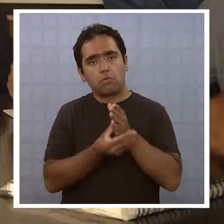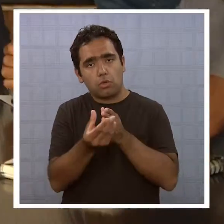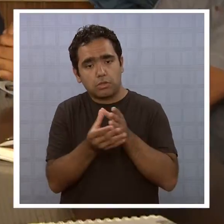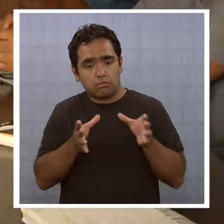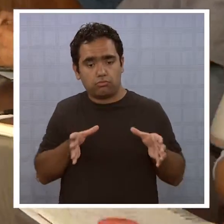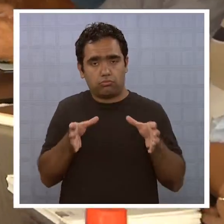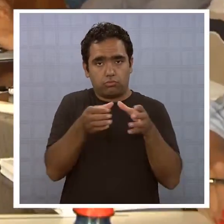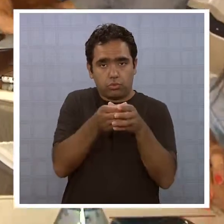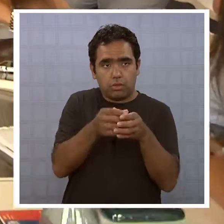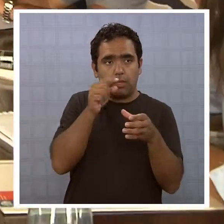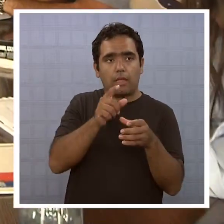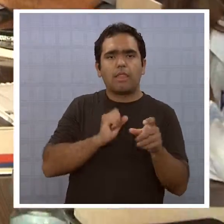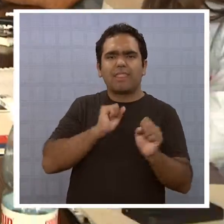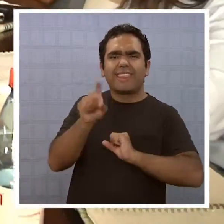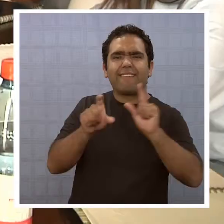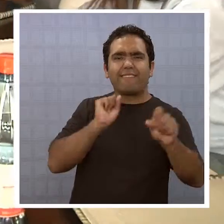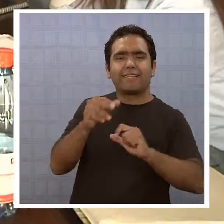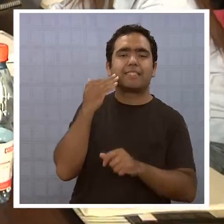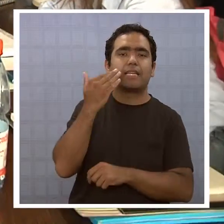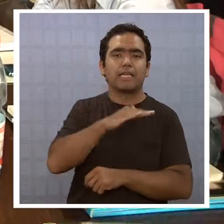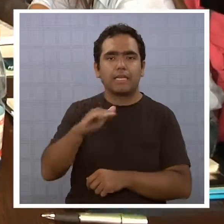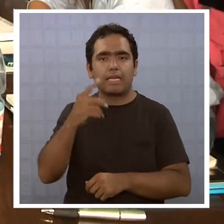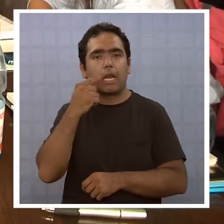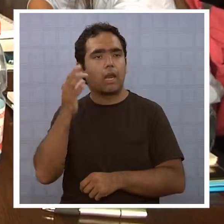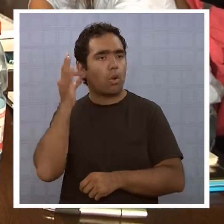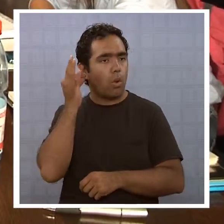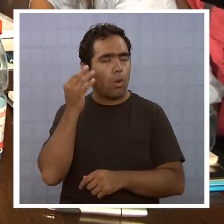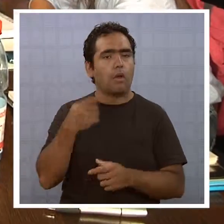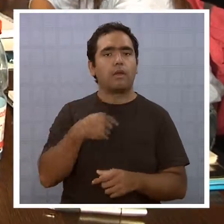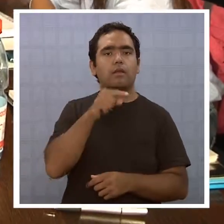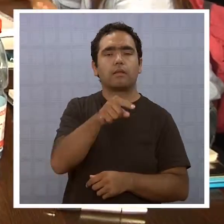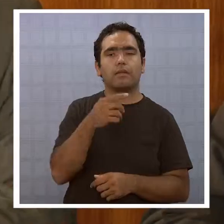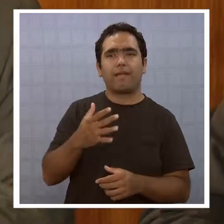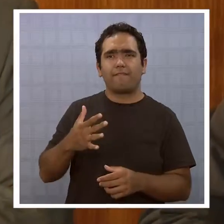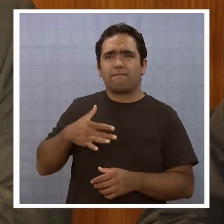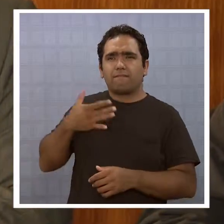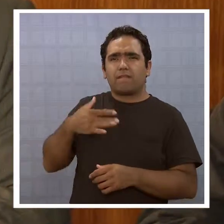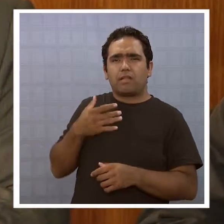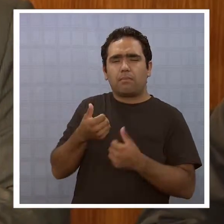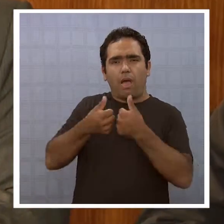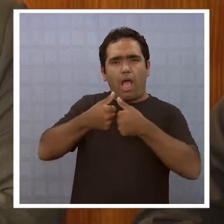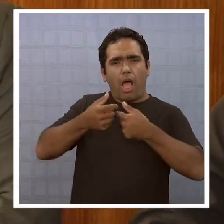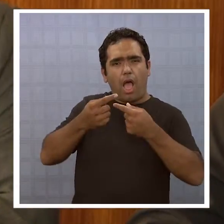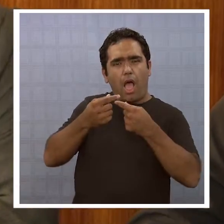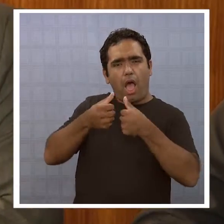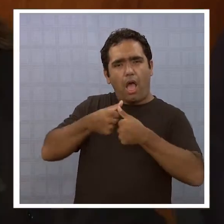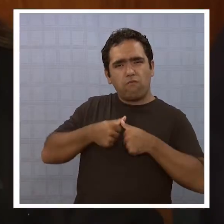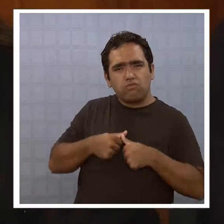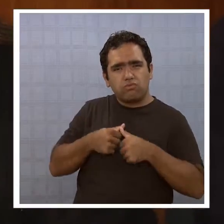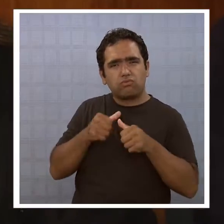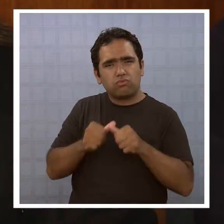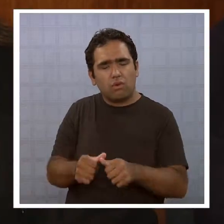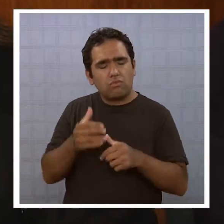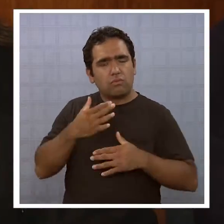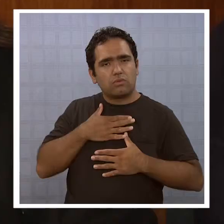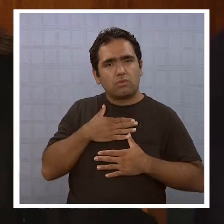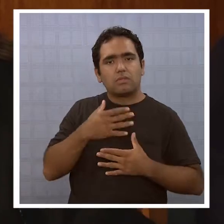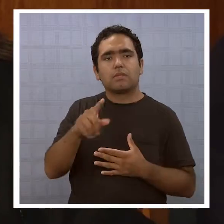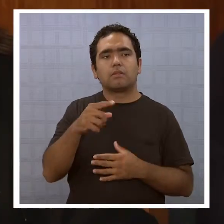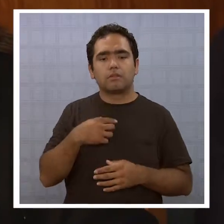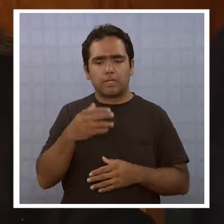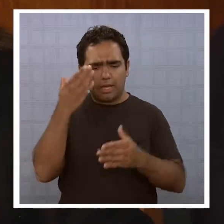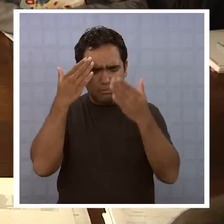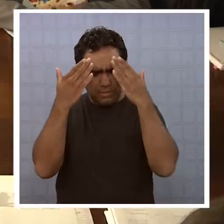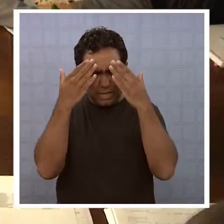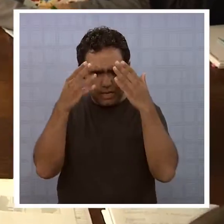El Consejo establece la creación de defensoría para niños y niñas que, habiendo sido víctimas de abusos, son expuestos a